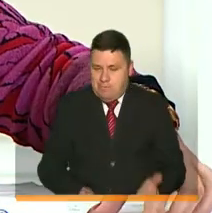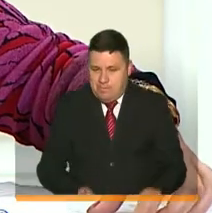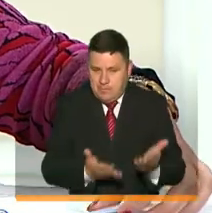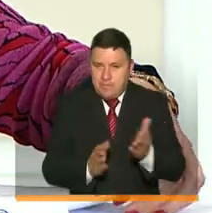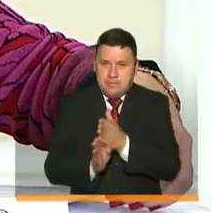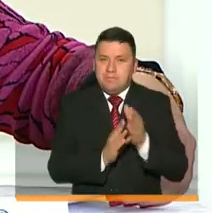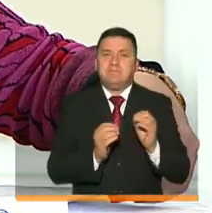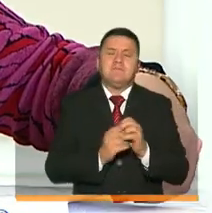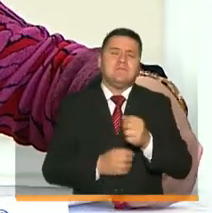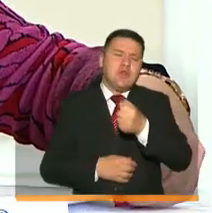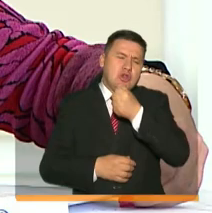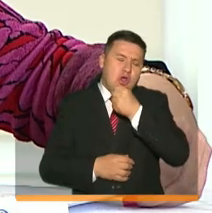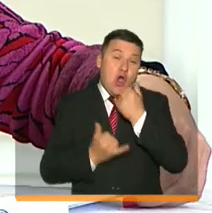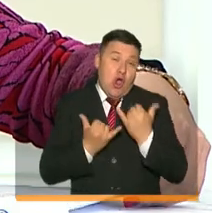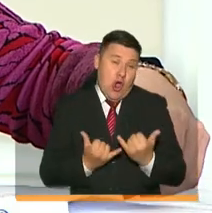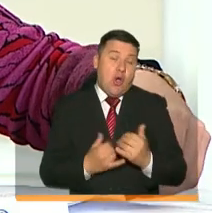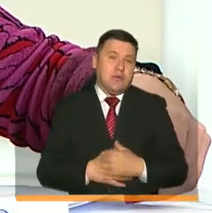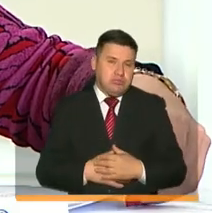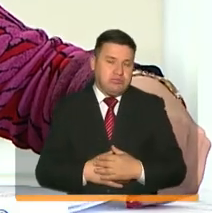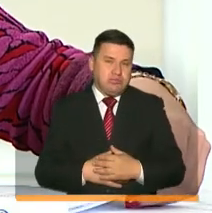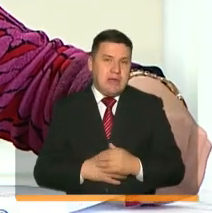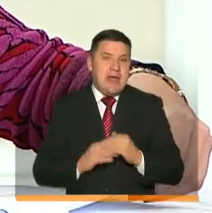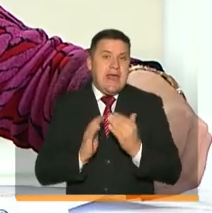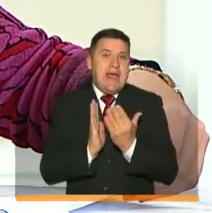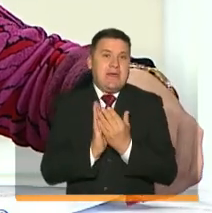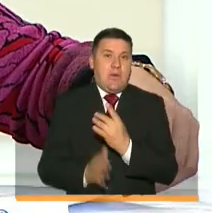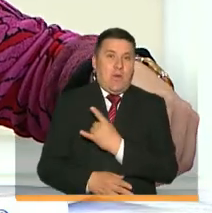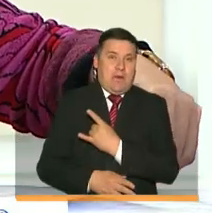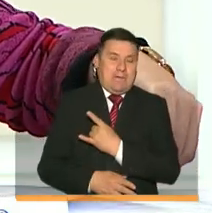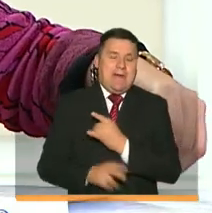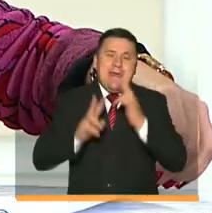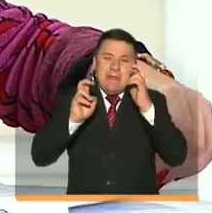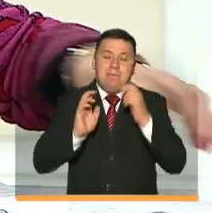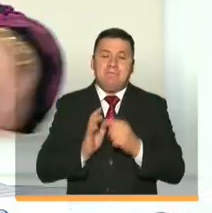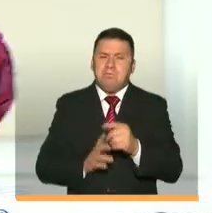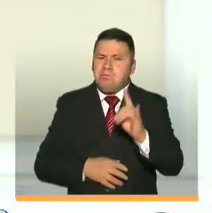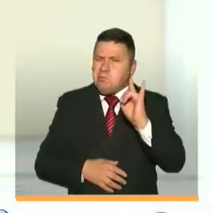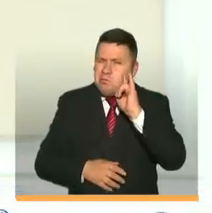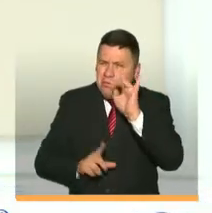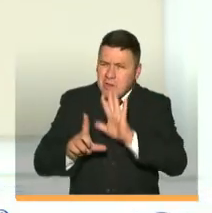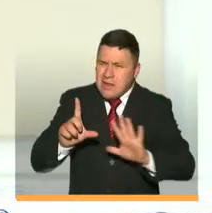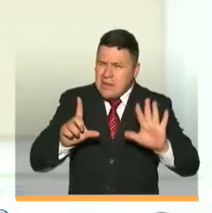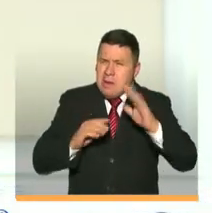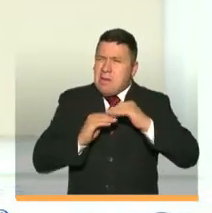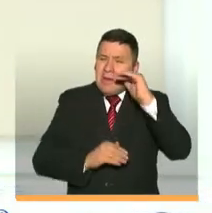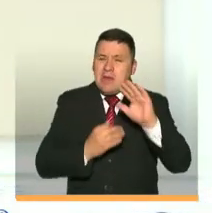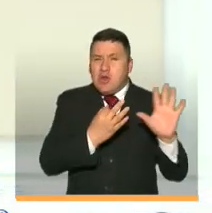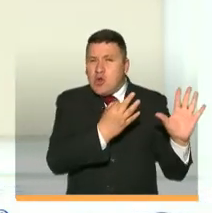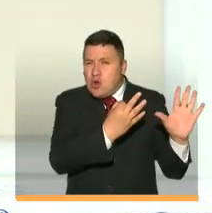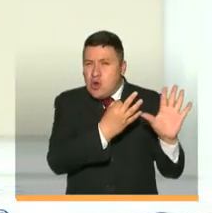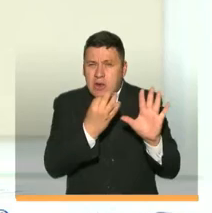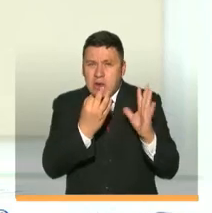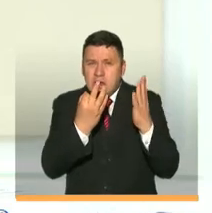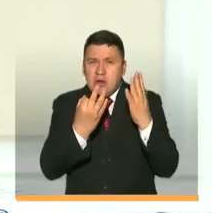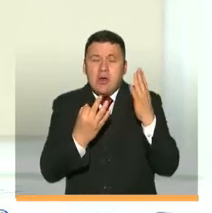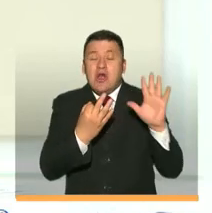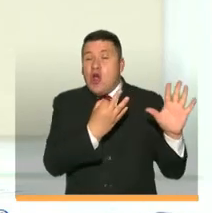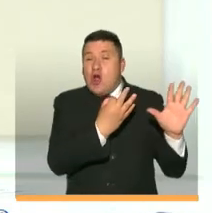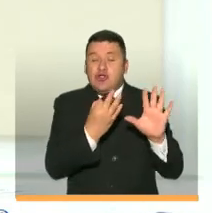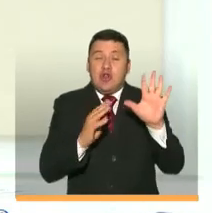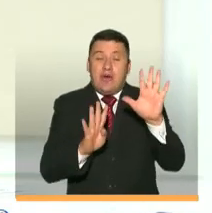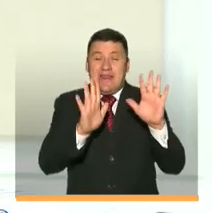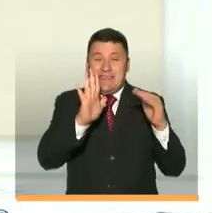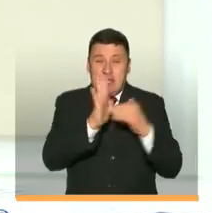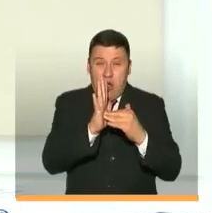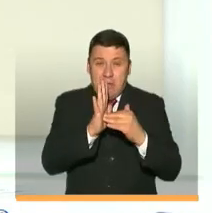Y una noticia que hoy también dimos al sector de la educación superior. Ustedes escuchaban en el video que son más de 895 mil